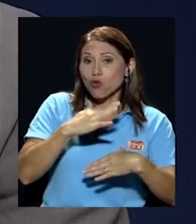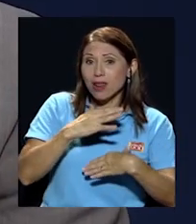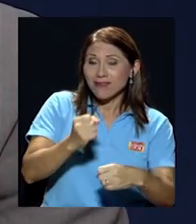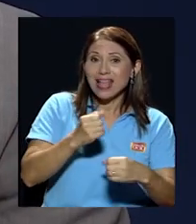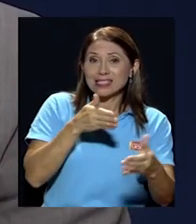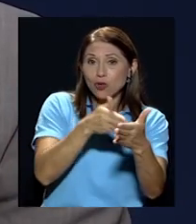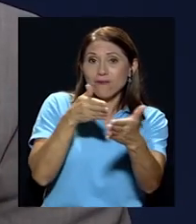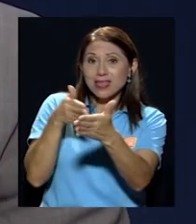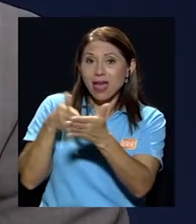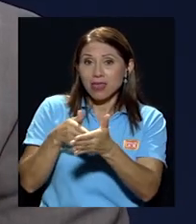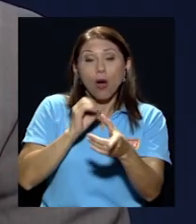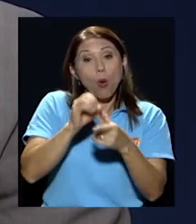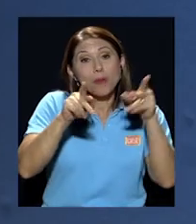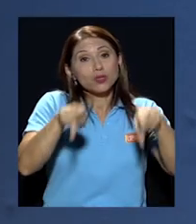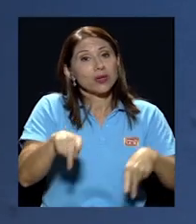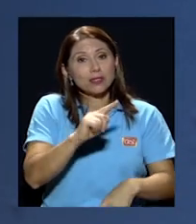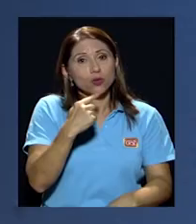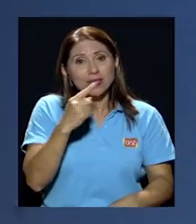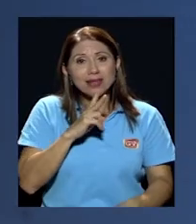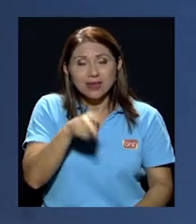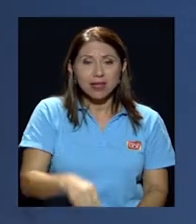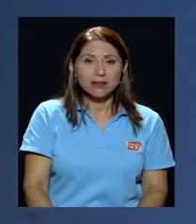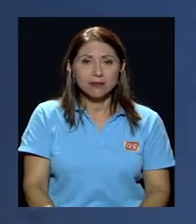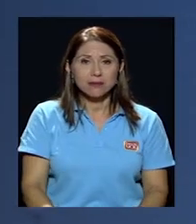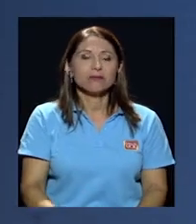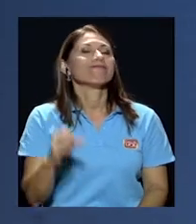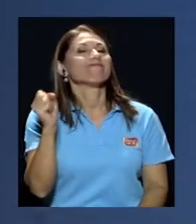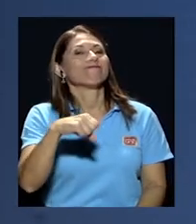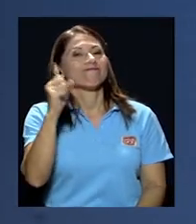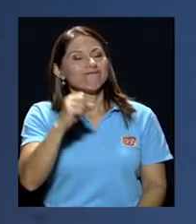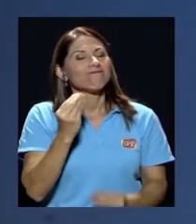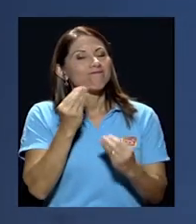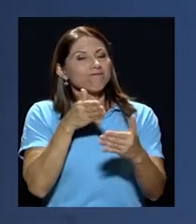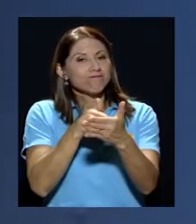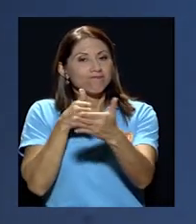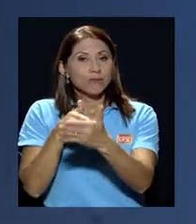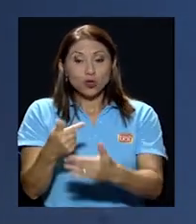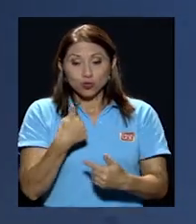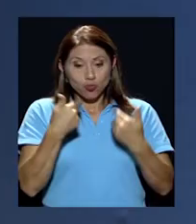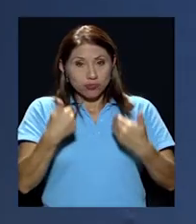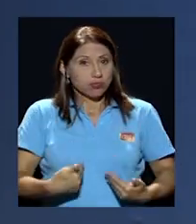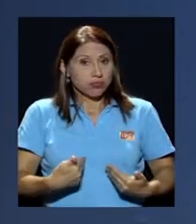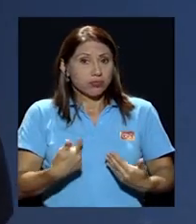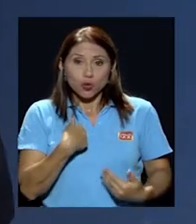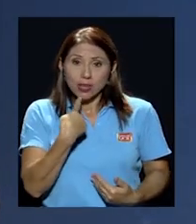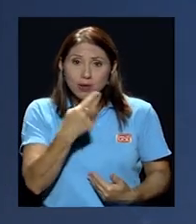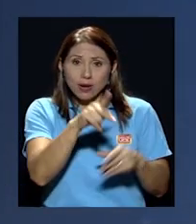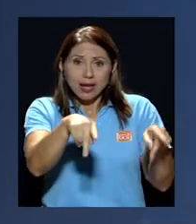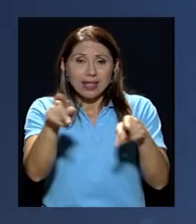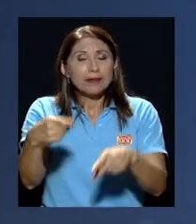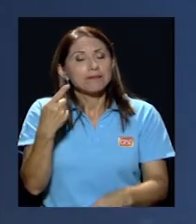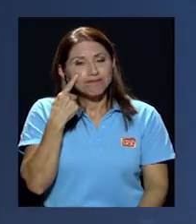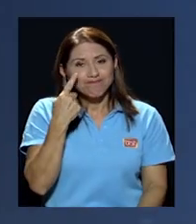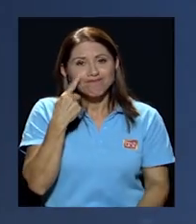verdad don Oscar por supuesto que sí hay muchísima afectación yo soy uno que a la gente ya le digo mire los medios